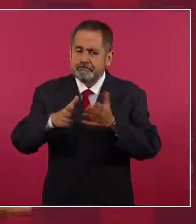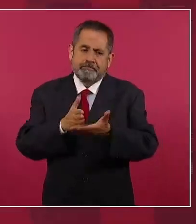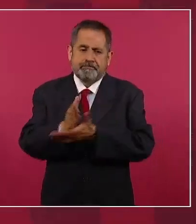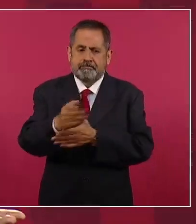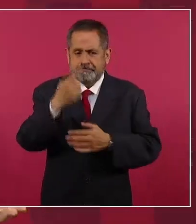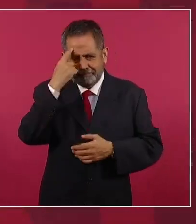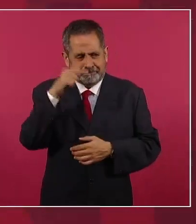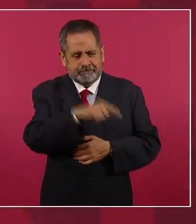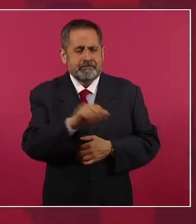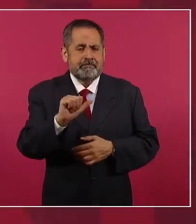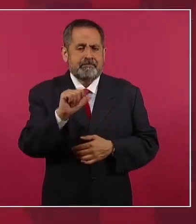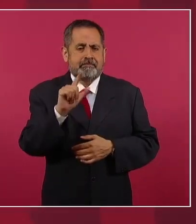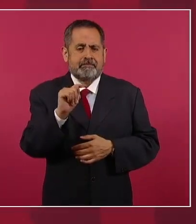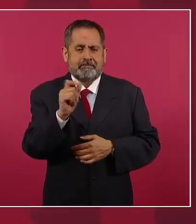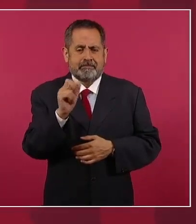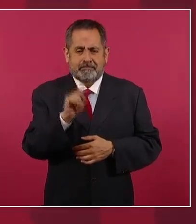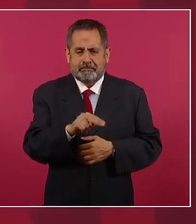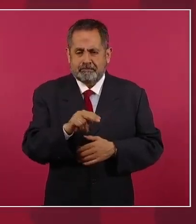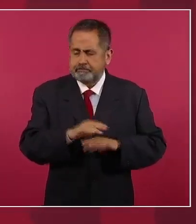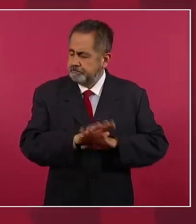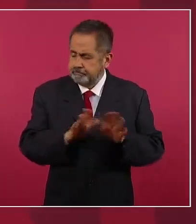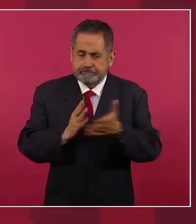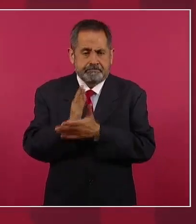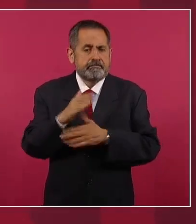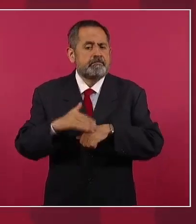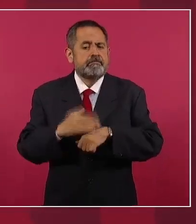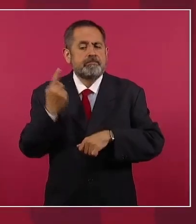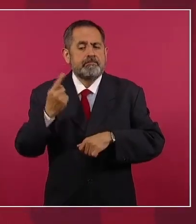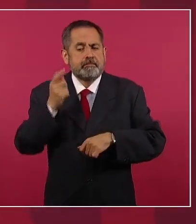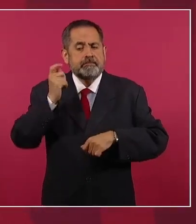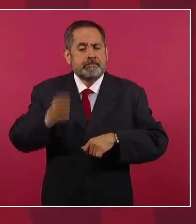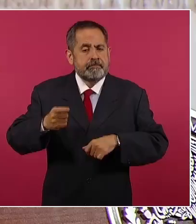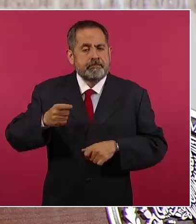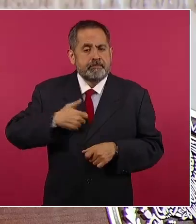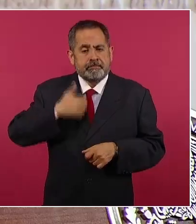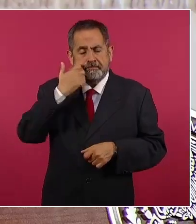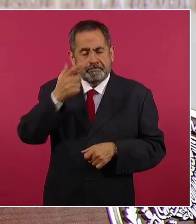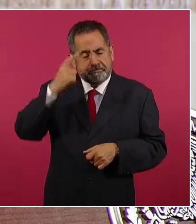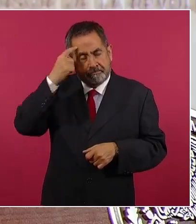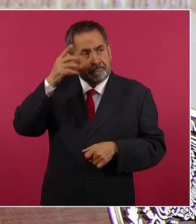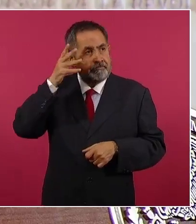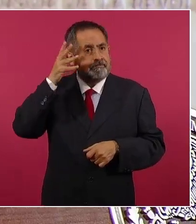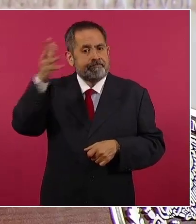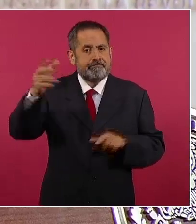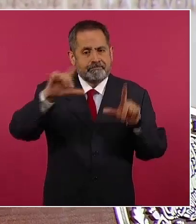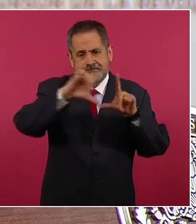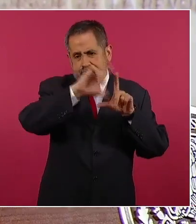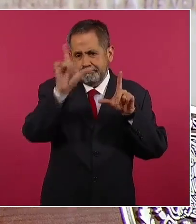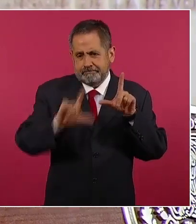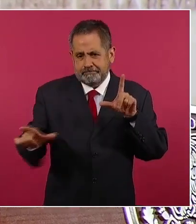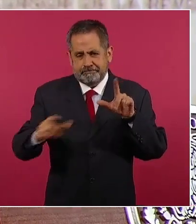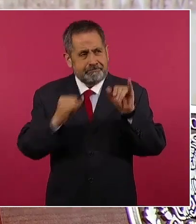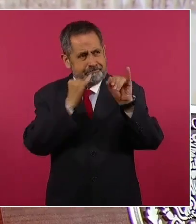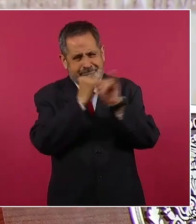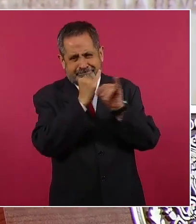Queremos que se comunique el país